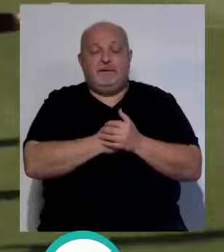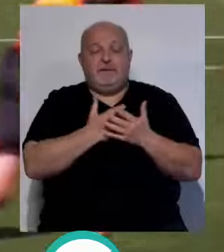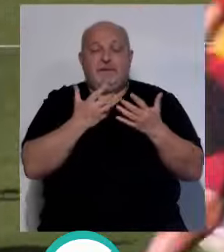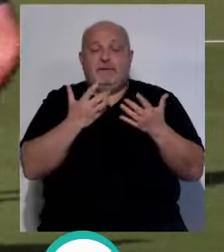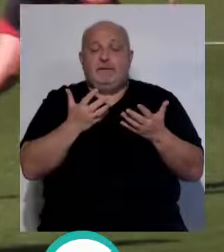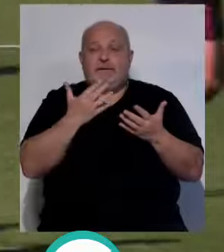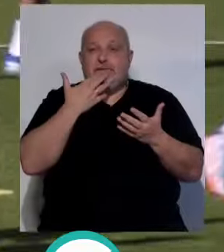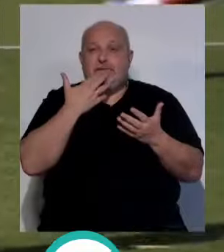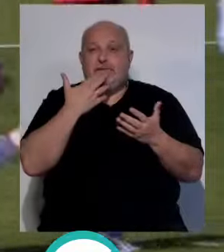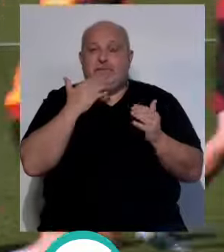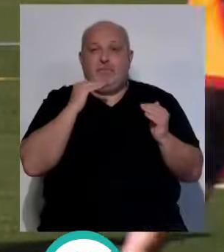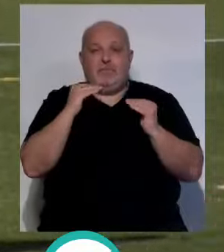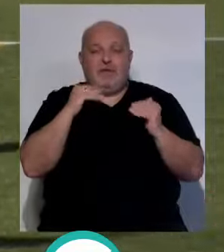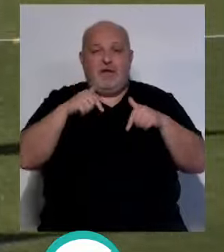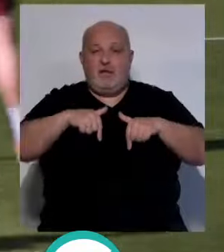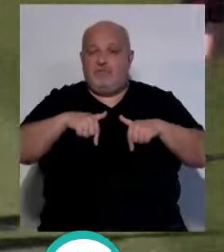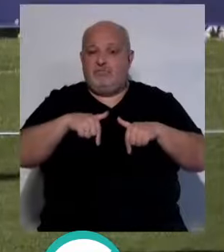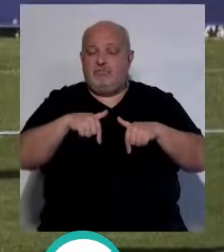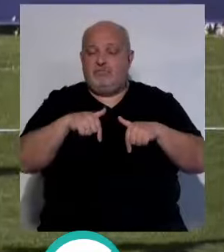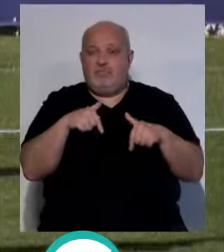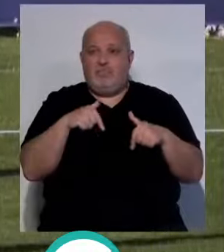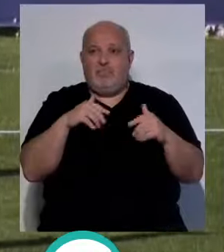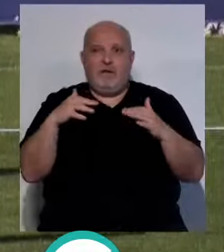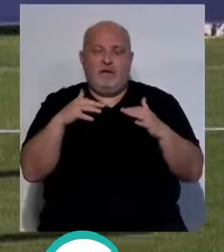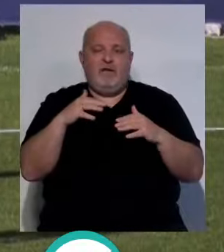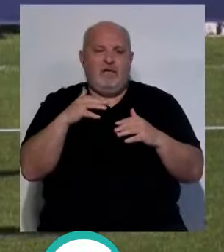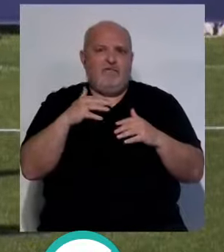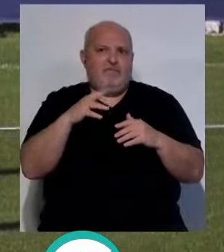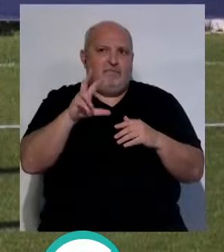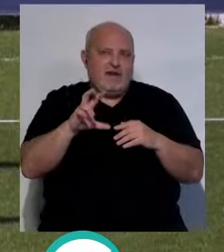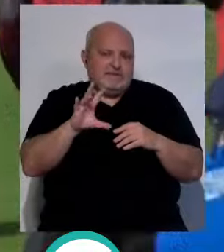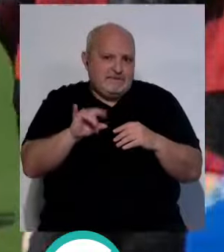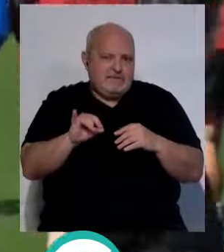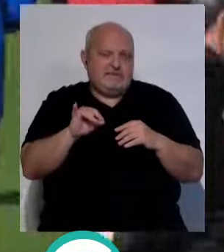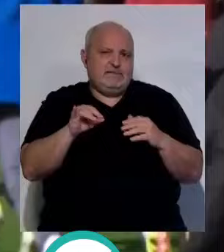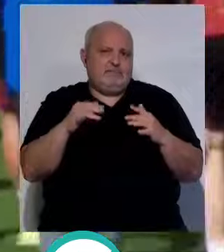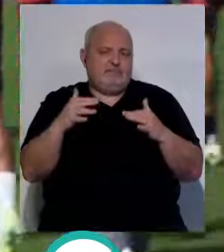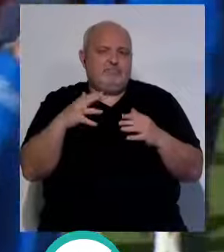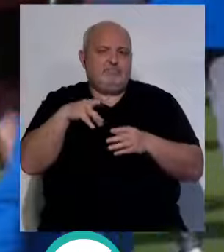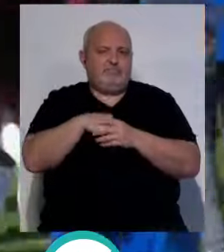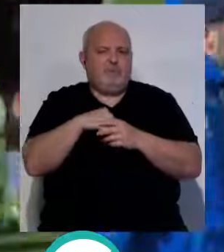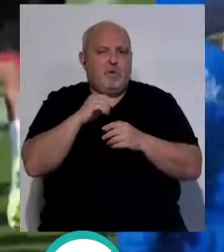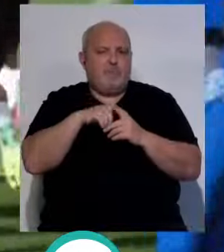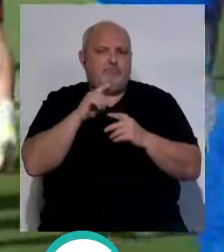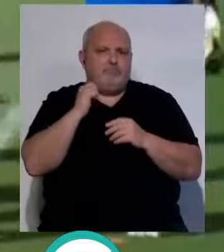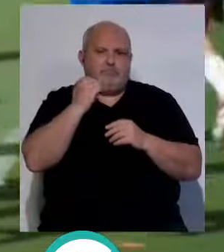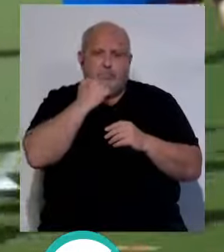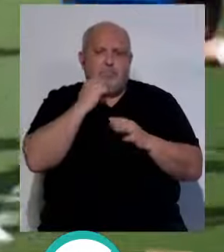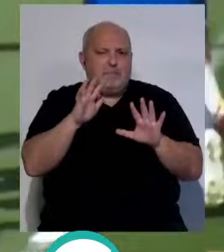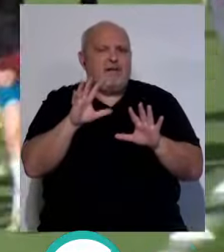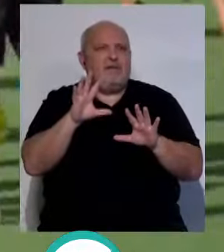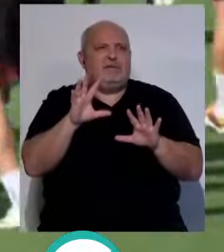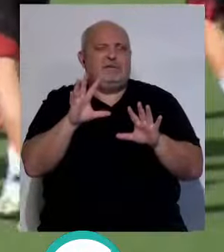nos saltamos en el momento en que estamos, el partido vale. El Cádiz jugó, hizo un partido y encaró. Pero ahora mismo